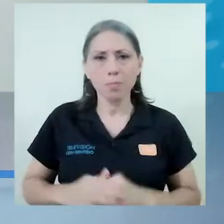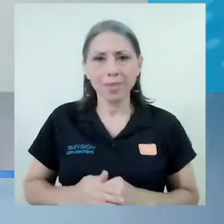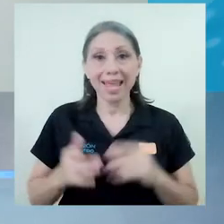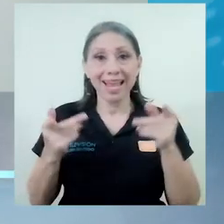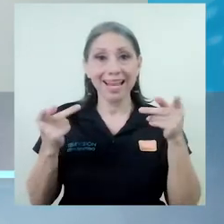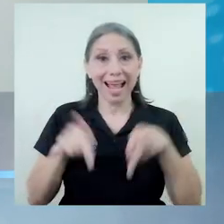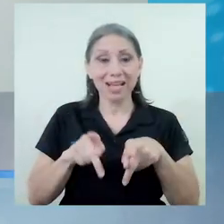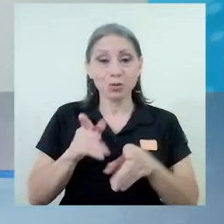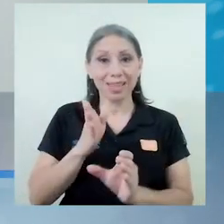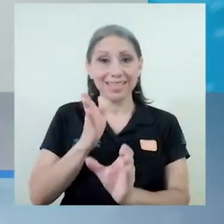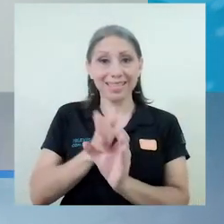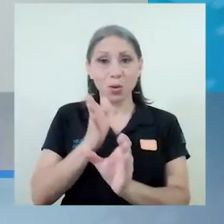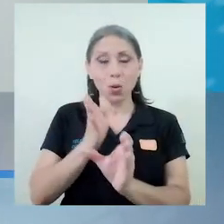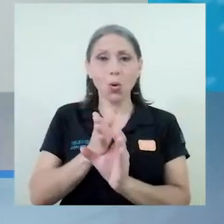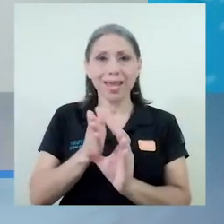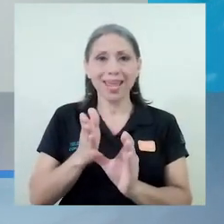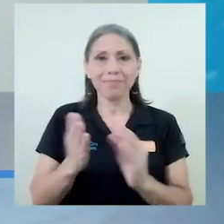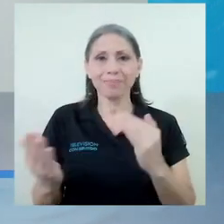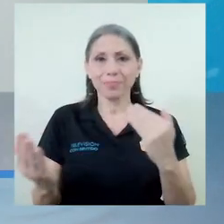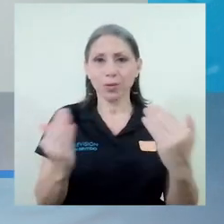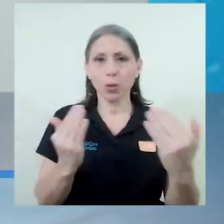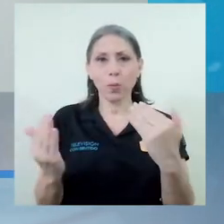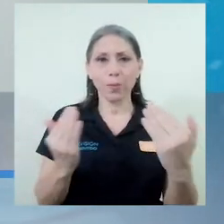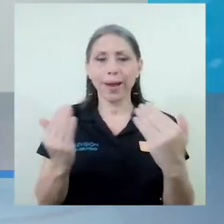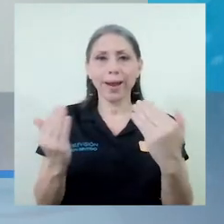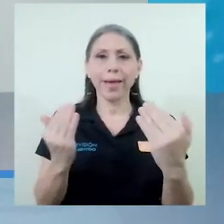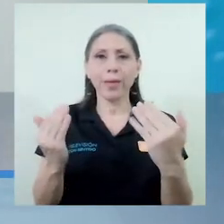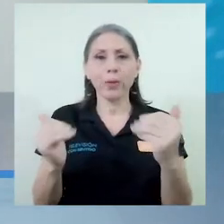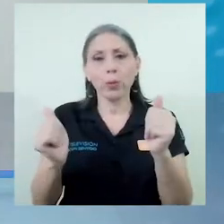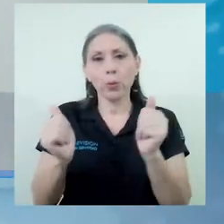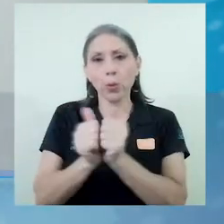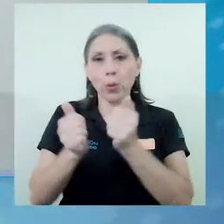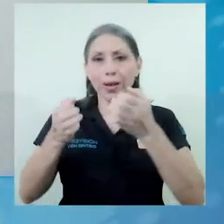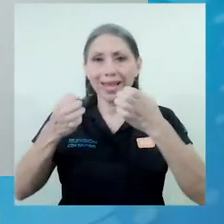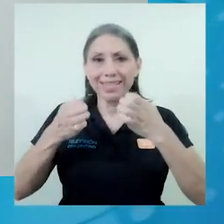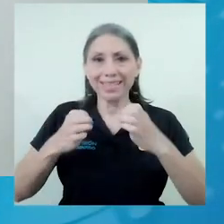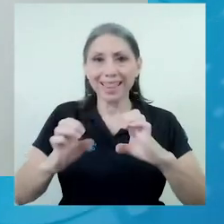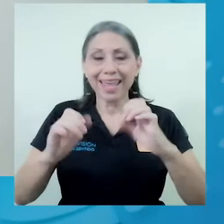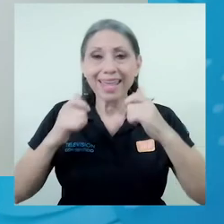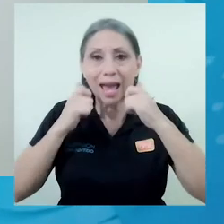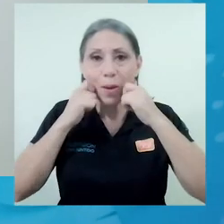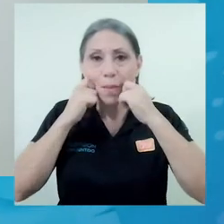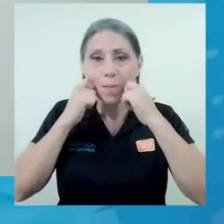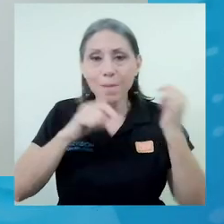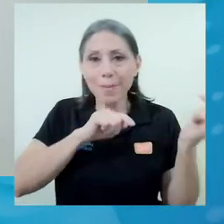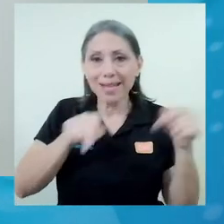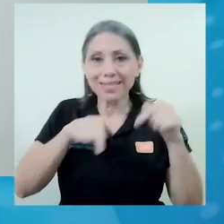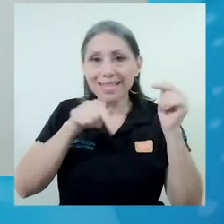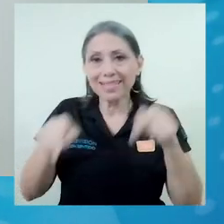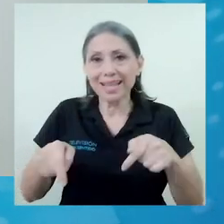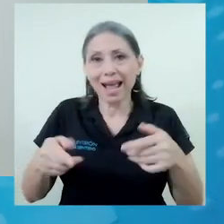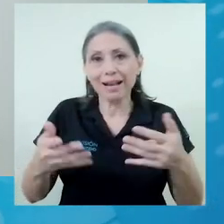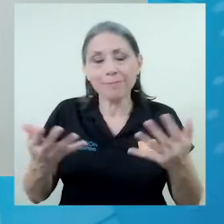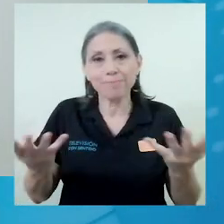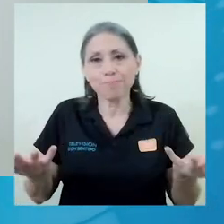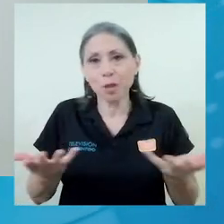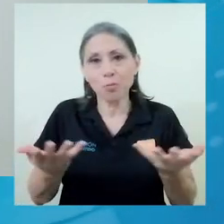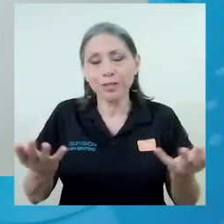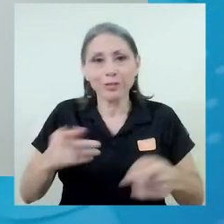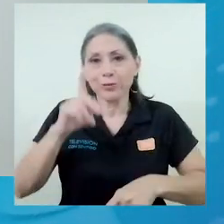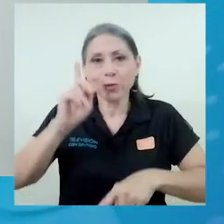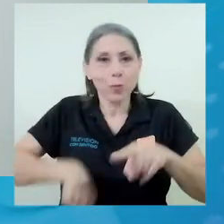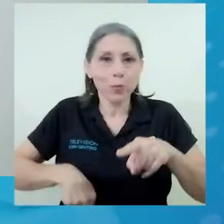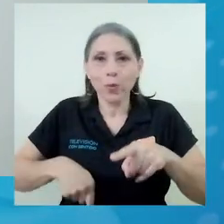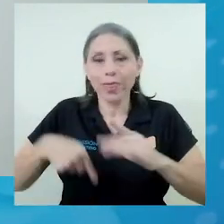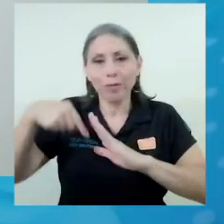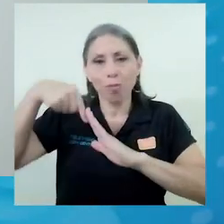comparado con la estrategia presencial, de pronto no puede ser como